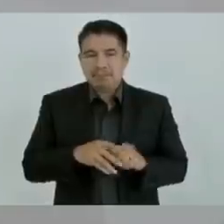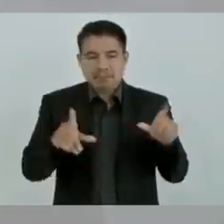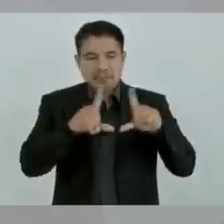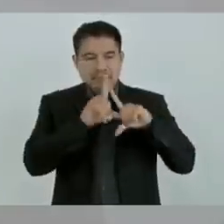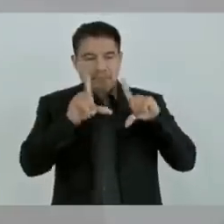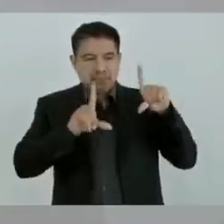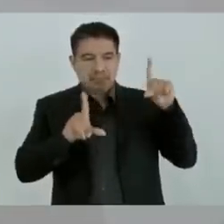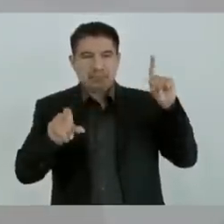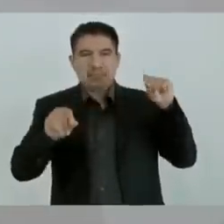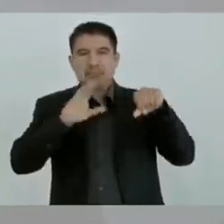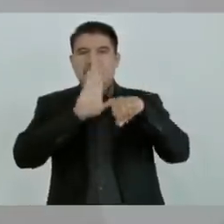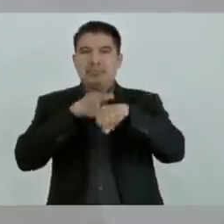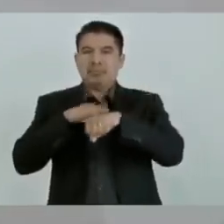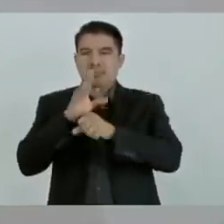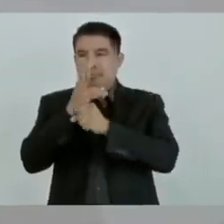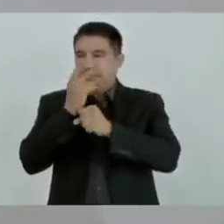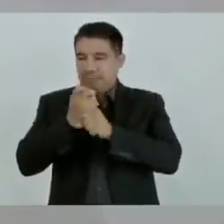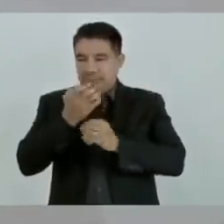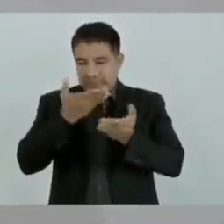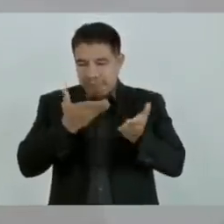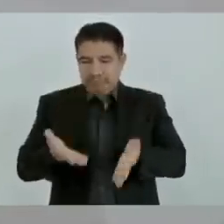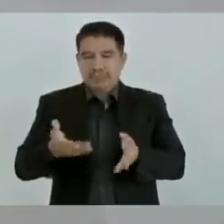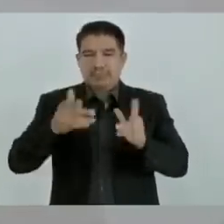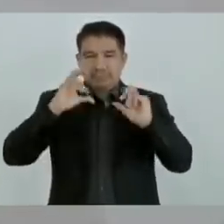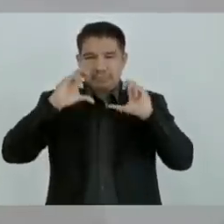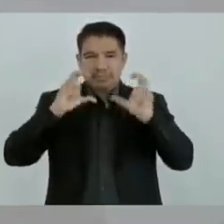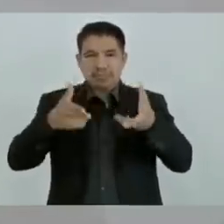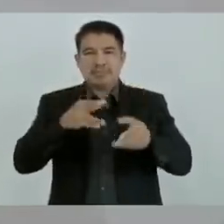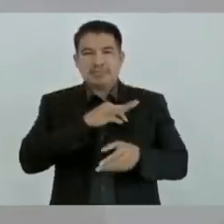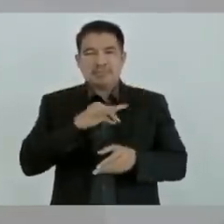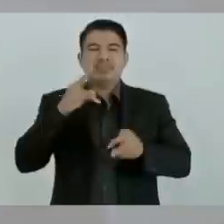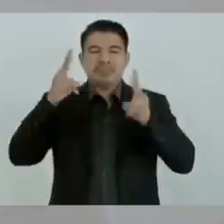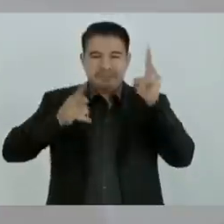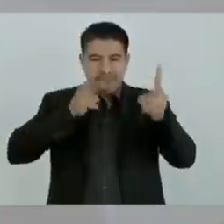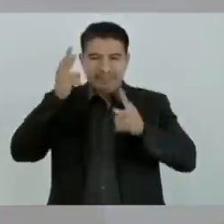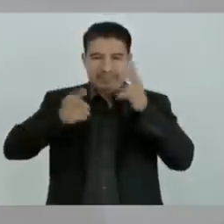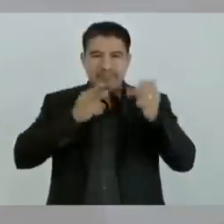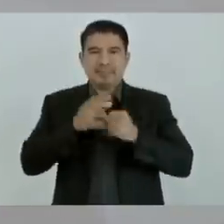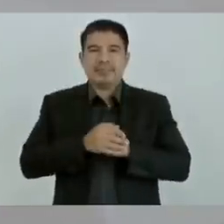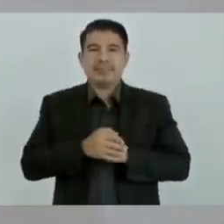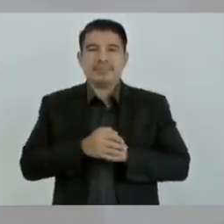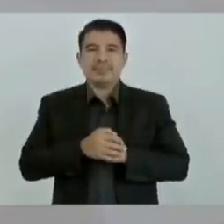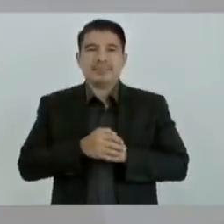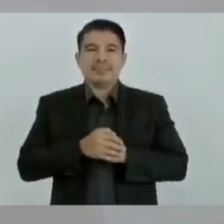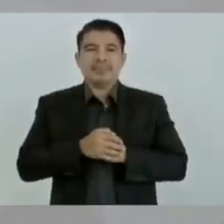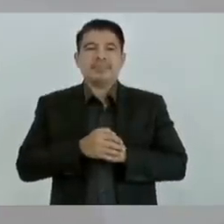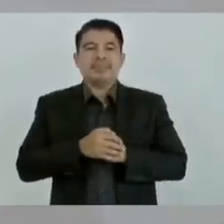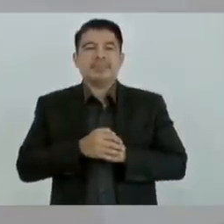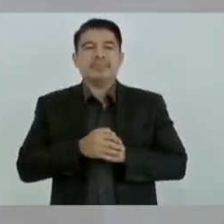mexicanos que visiten Chiapas. Vamos también a atender